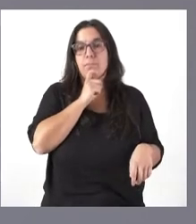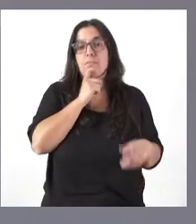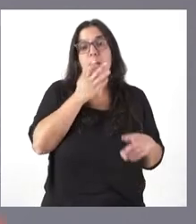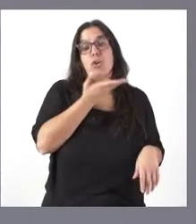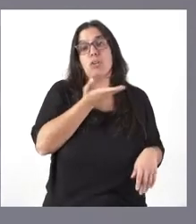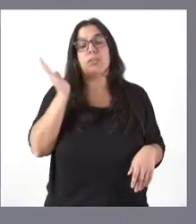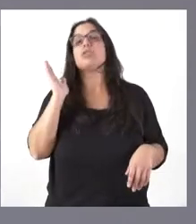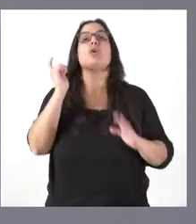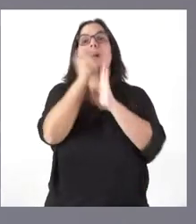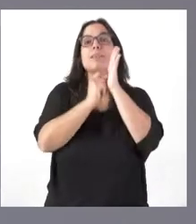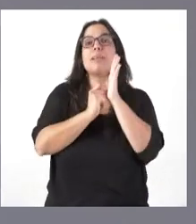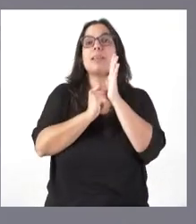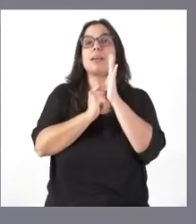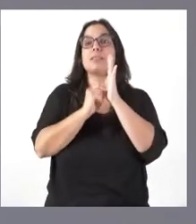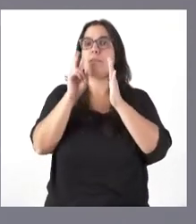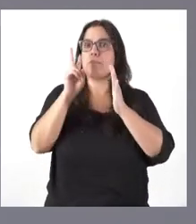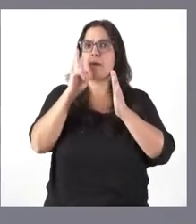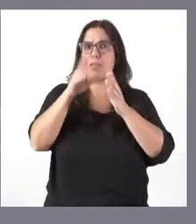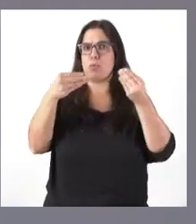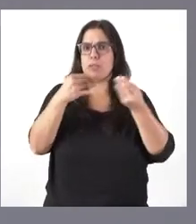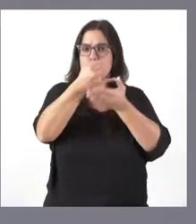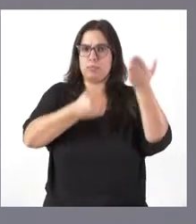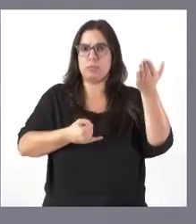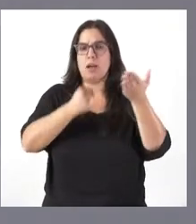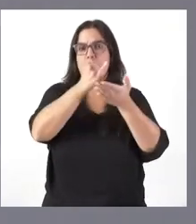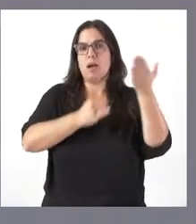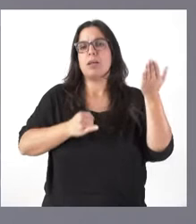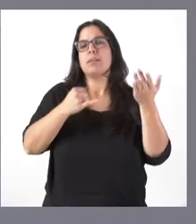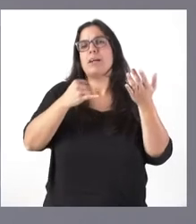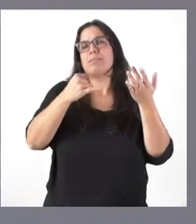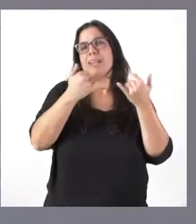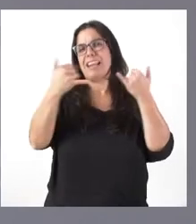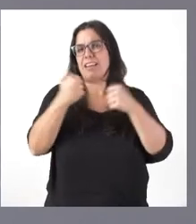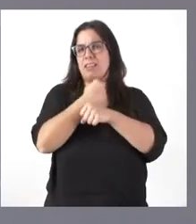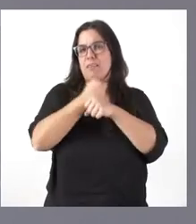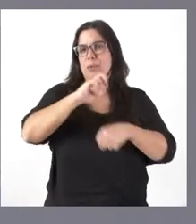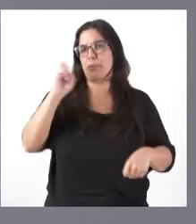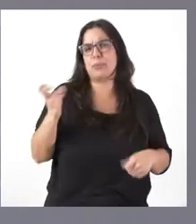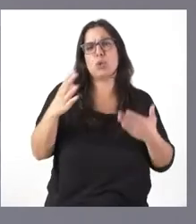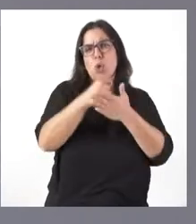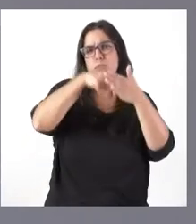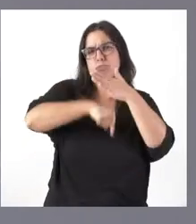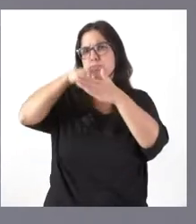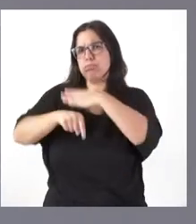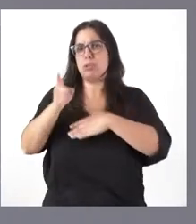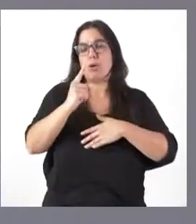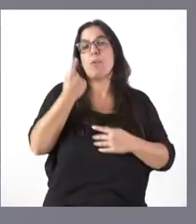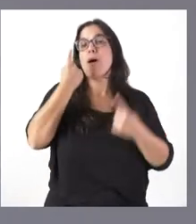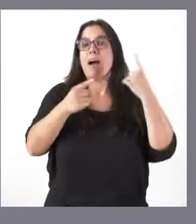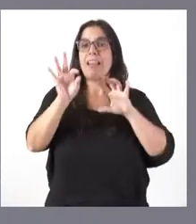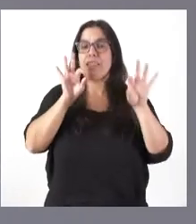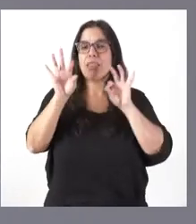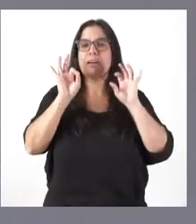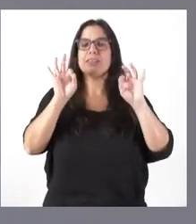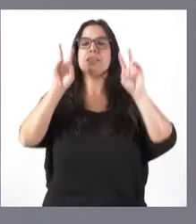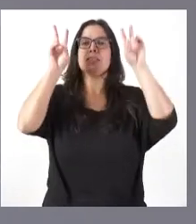conjunto de actuaciones son las que ustedes ven que figuran. Desarrollaron un conjunto de ejes por no entrar en todas ellas. Algunas incluyen medidas